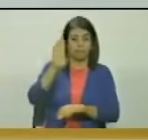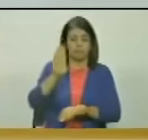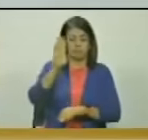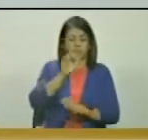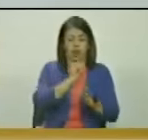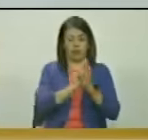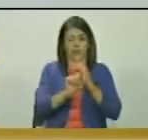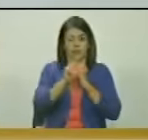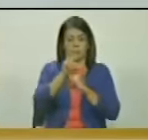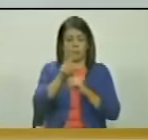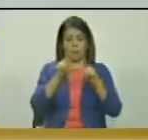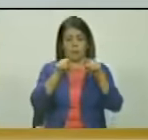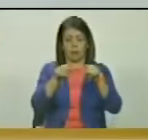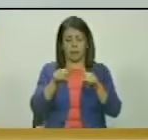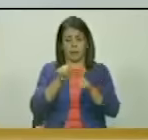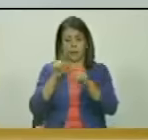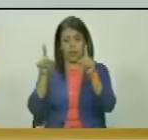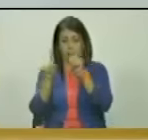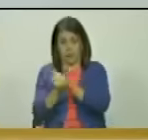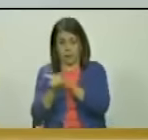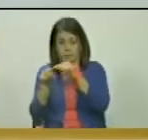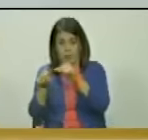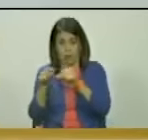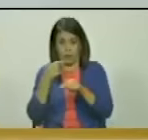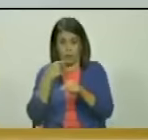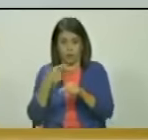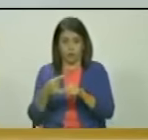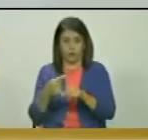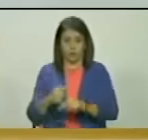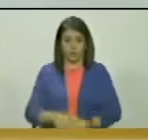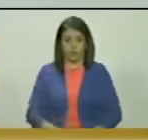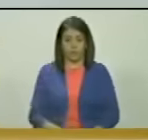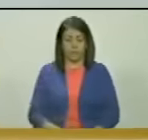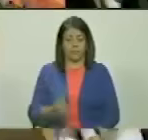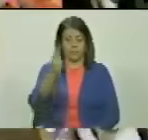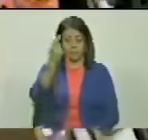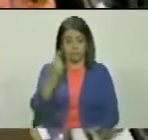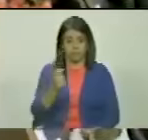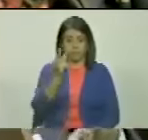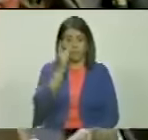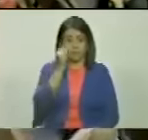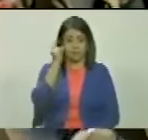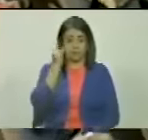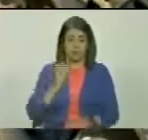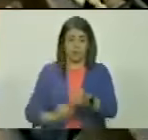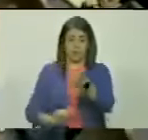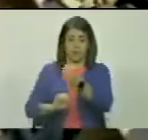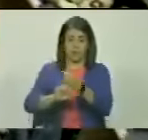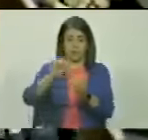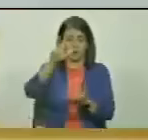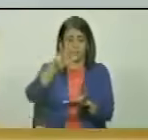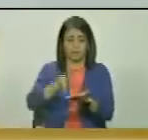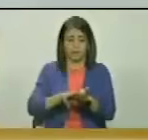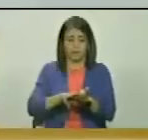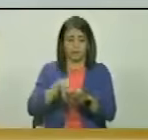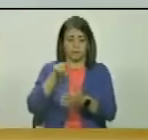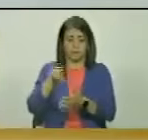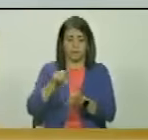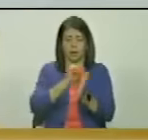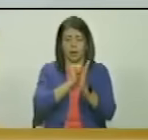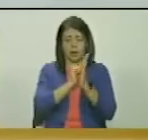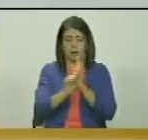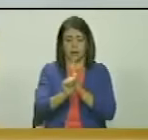2 primero con la propuesta de modificación las diputadas y diputados que estén a favor de aprobar el